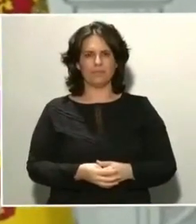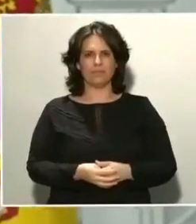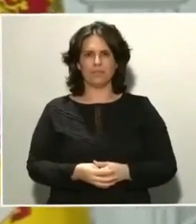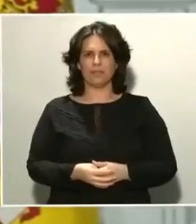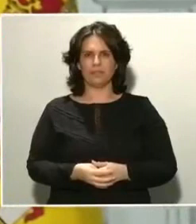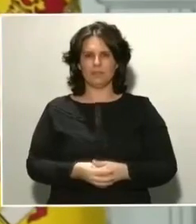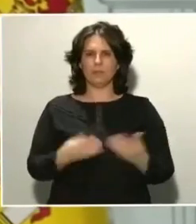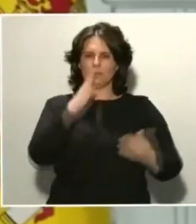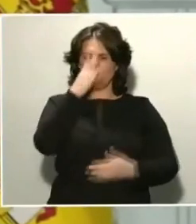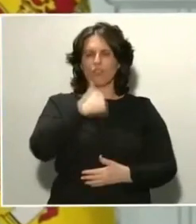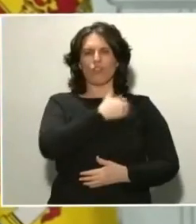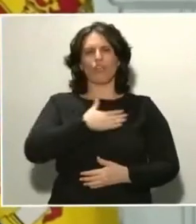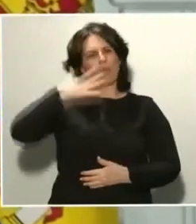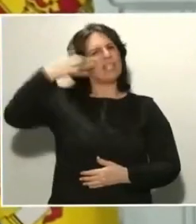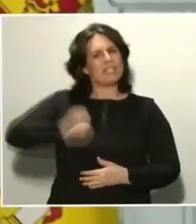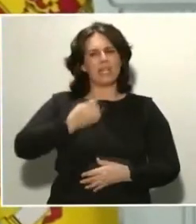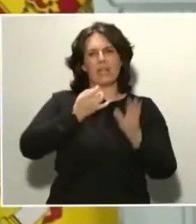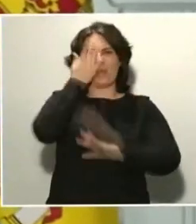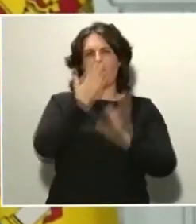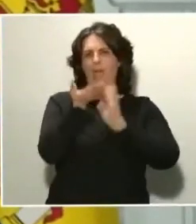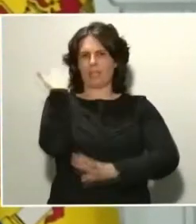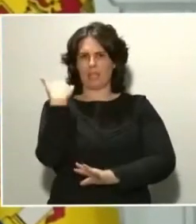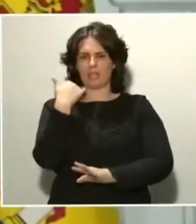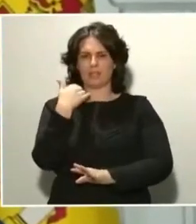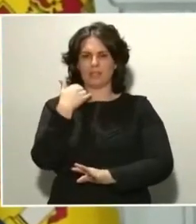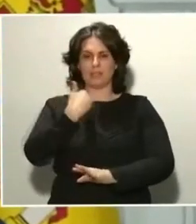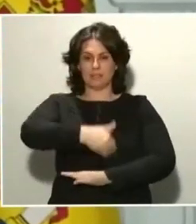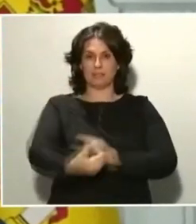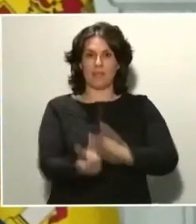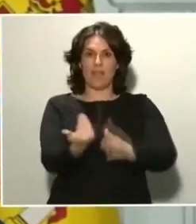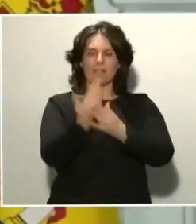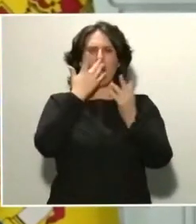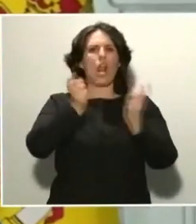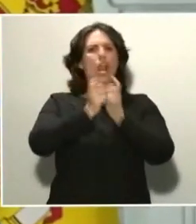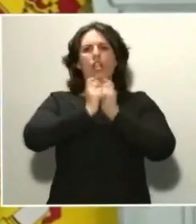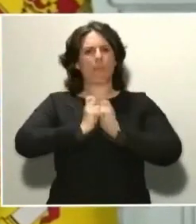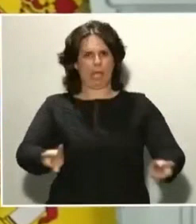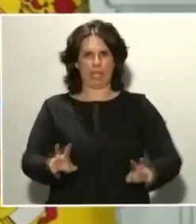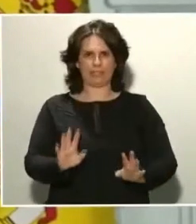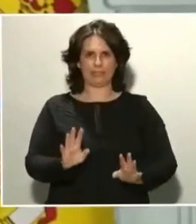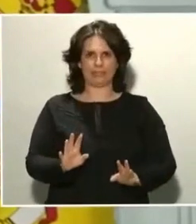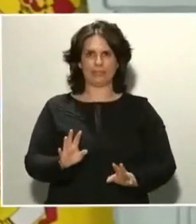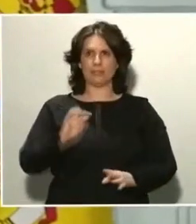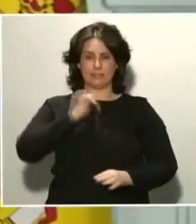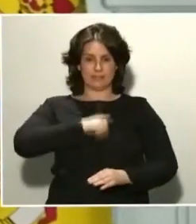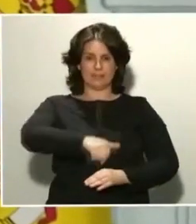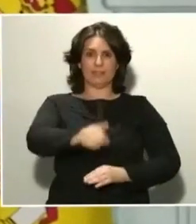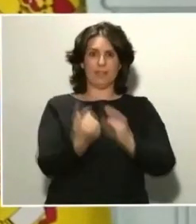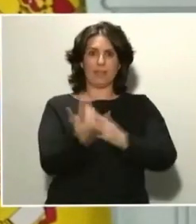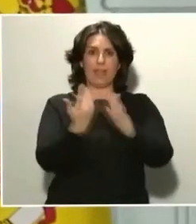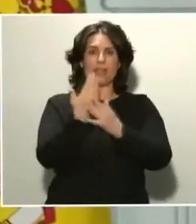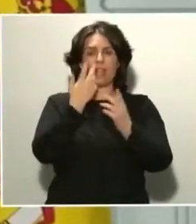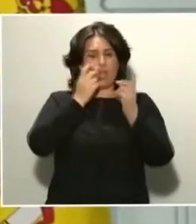días. Vienen los días peores, esos días en que enfrentamos un crecimiento de casos,